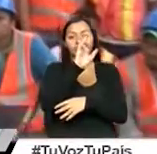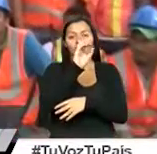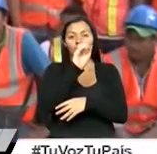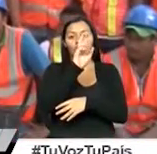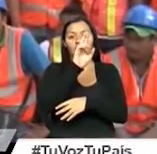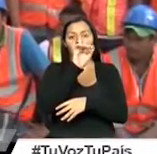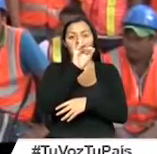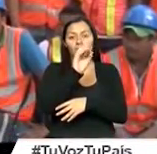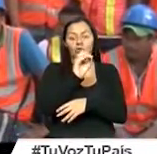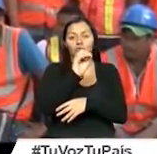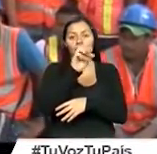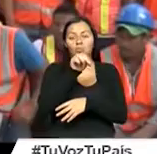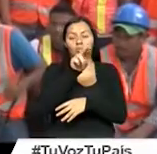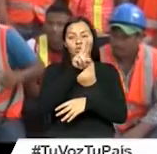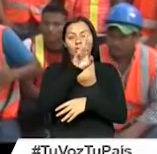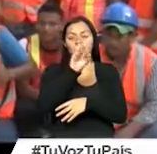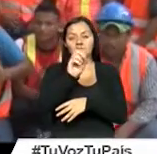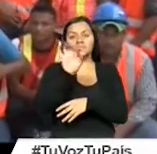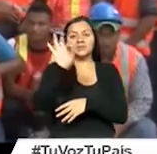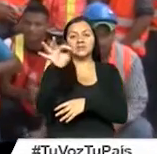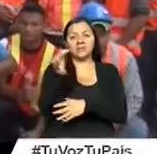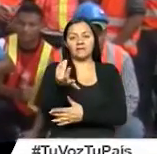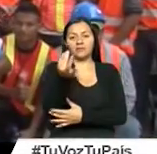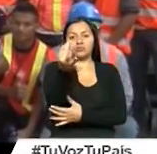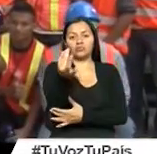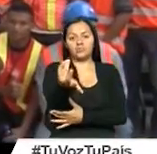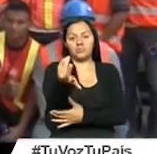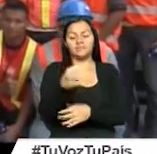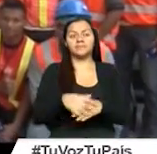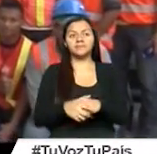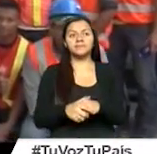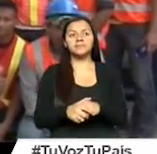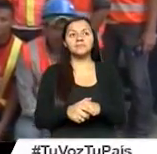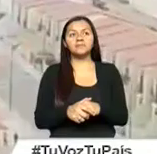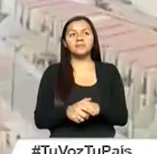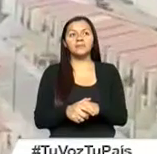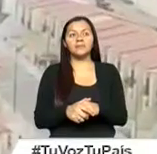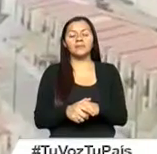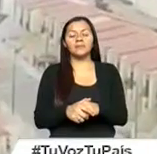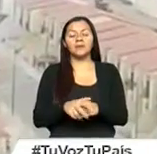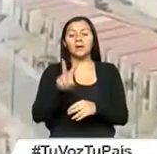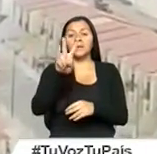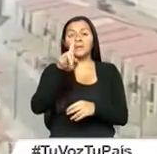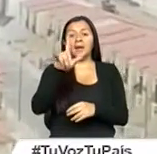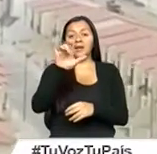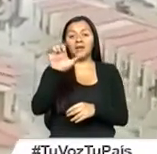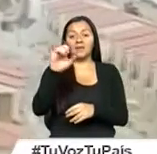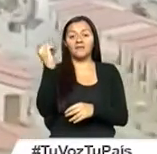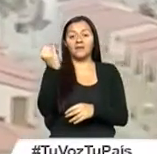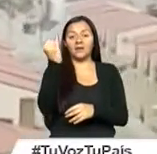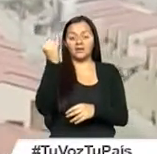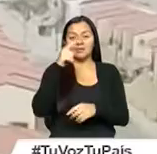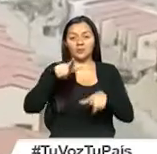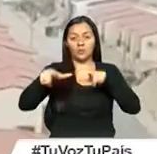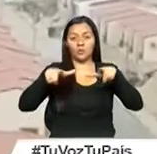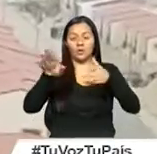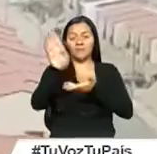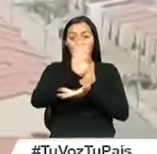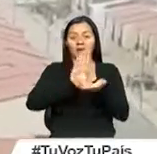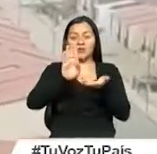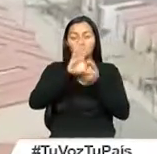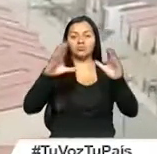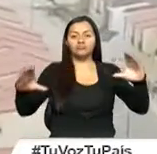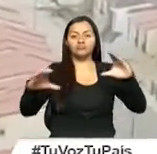Murillo, entregó las llaves simbólicas a los nuevos dueños. Valle Verde es un conjunto habitacional que se consolida